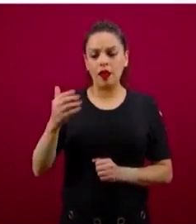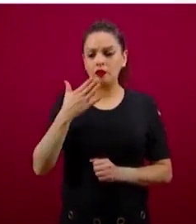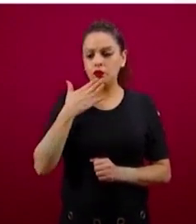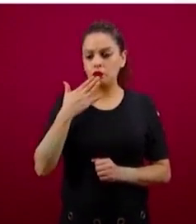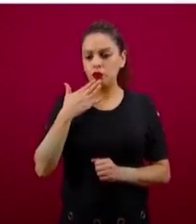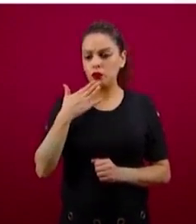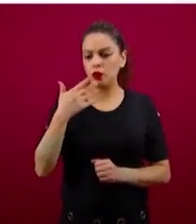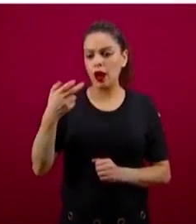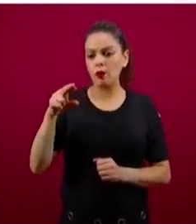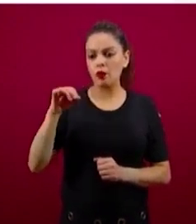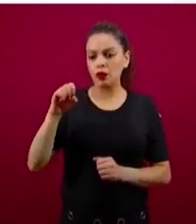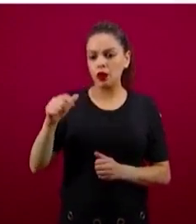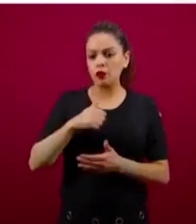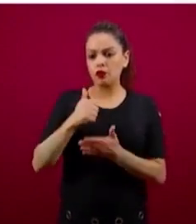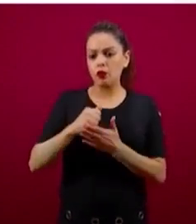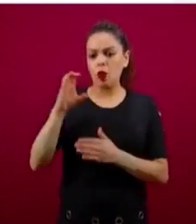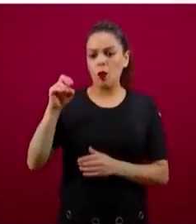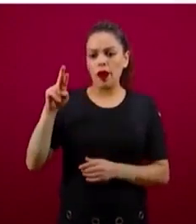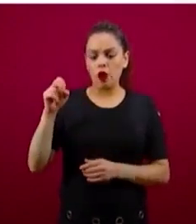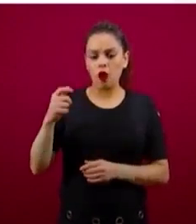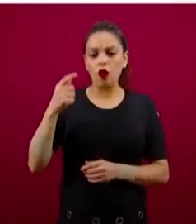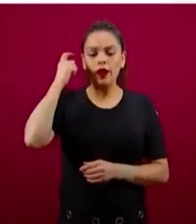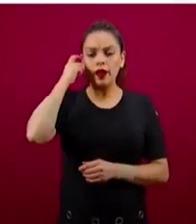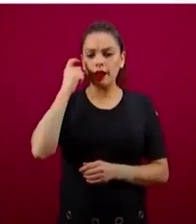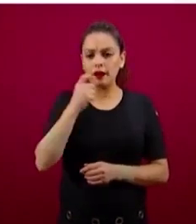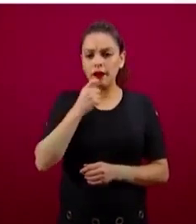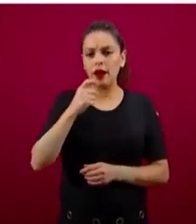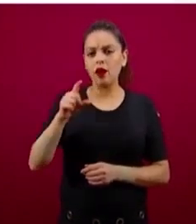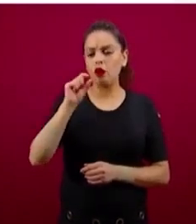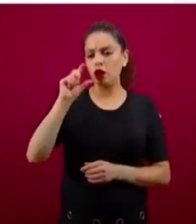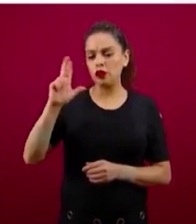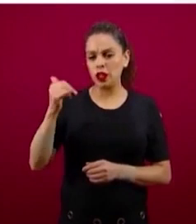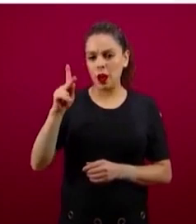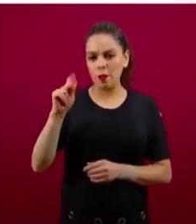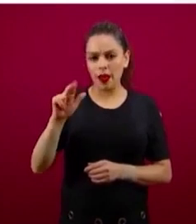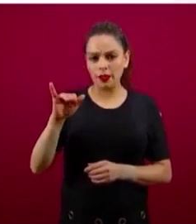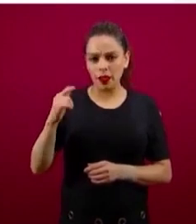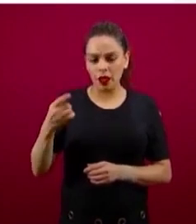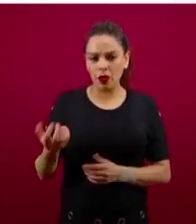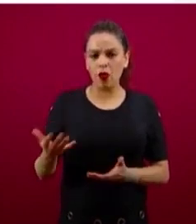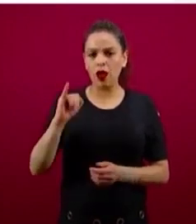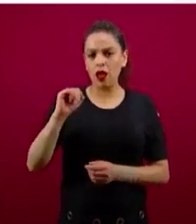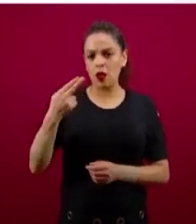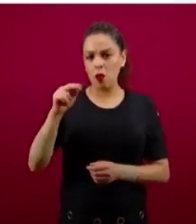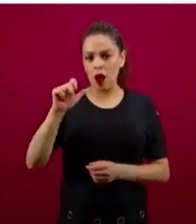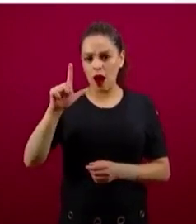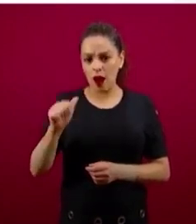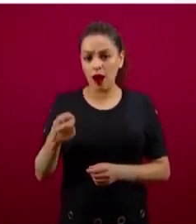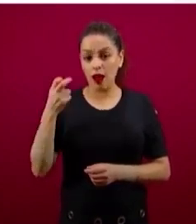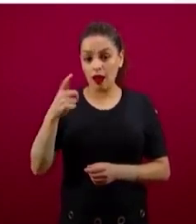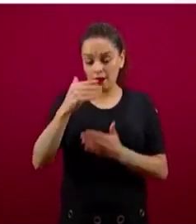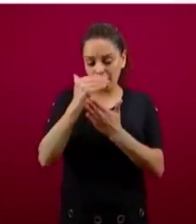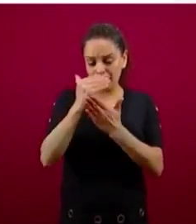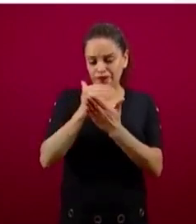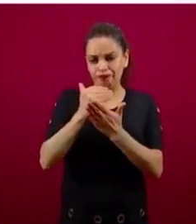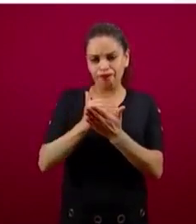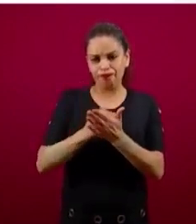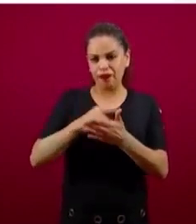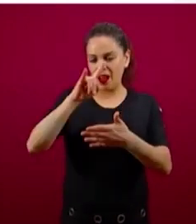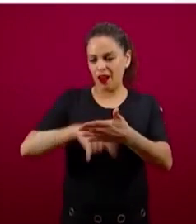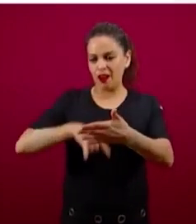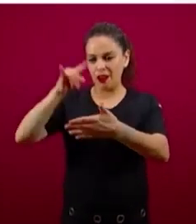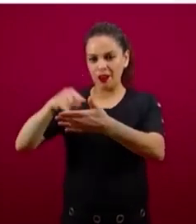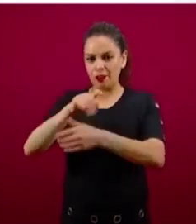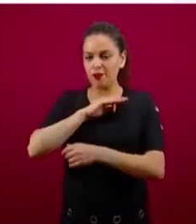Obregón, Guerrero, Chilpancingo, Iguala y así nos podemos ver en cada una de estas listas, estamos hablando de lo que